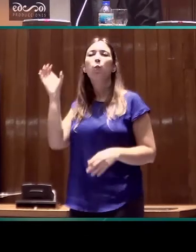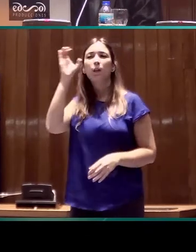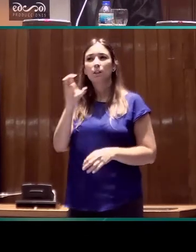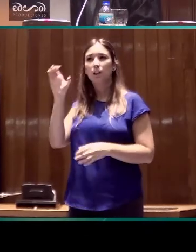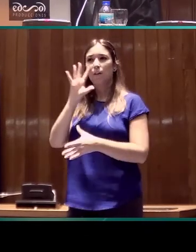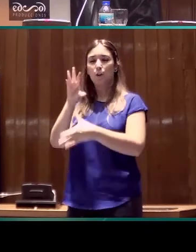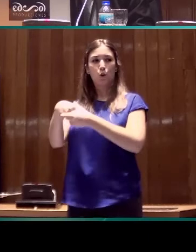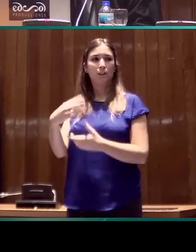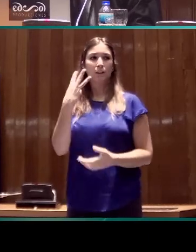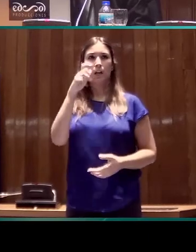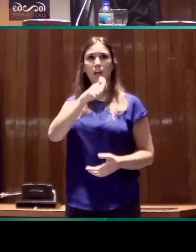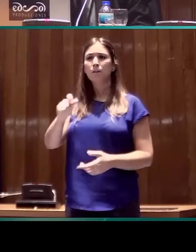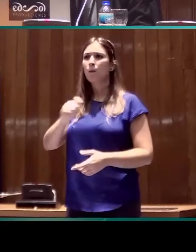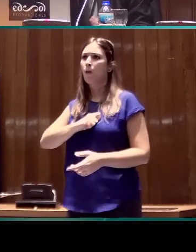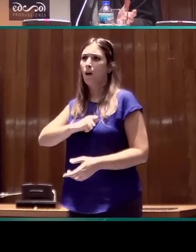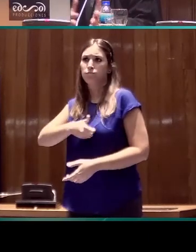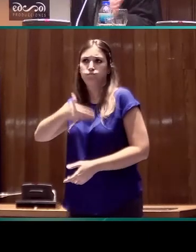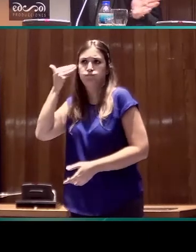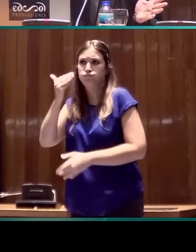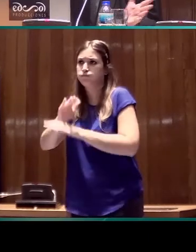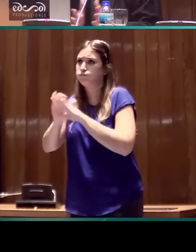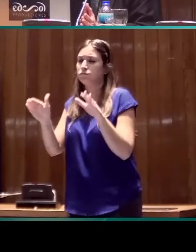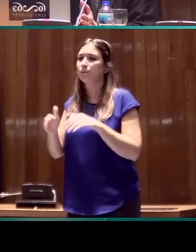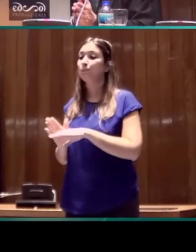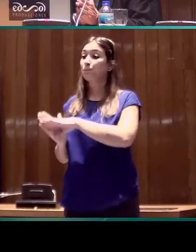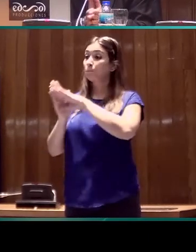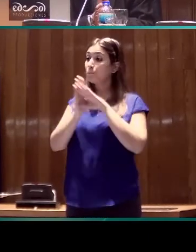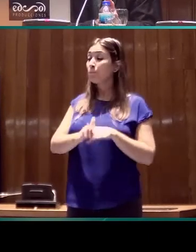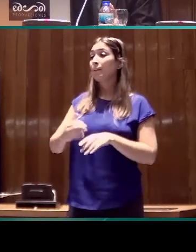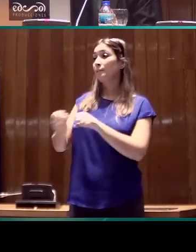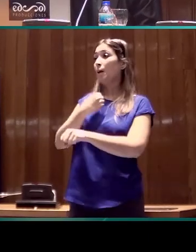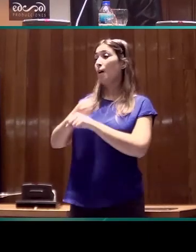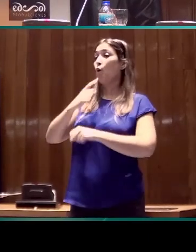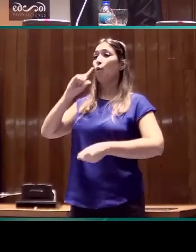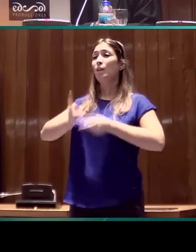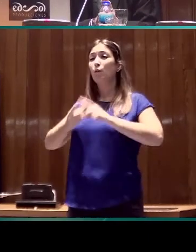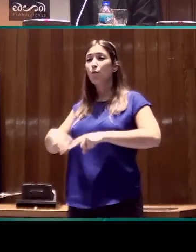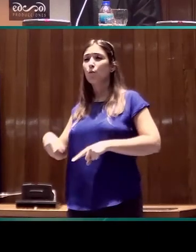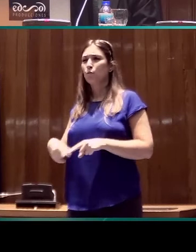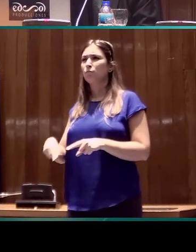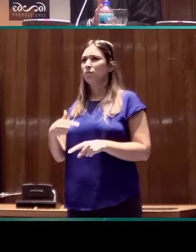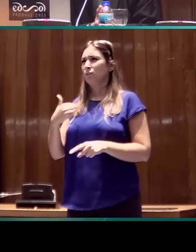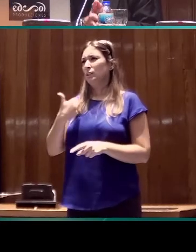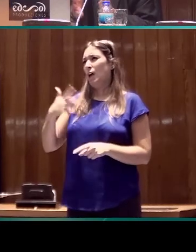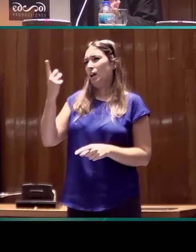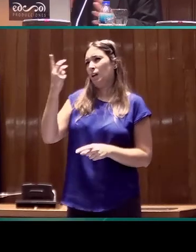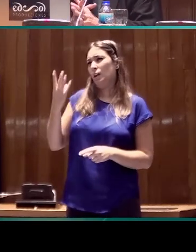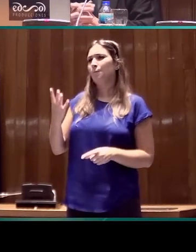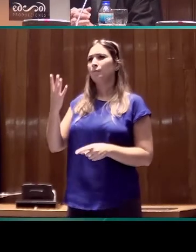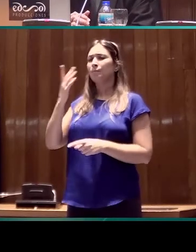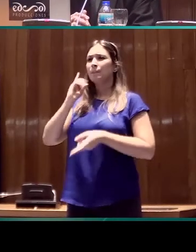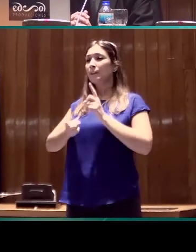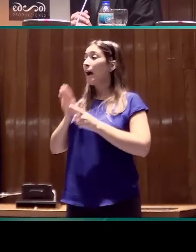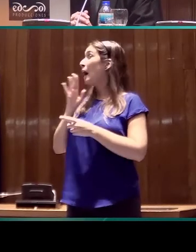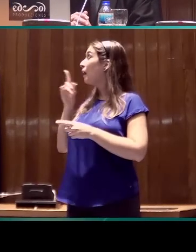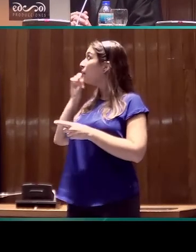verdad, que nos llena de orgullo. En cuanto a la dirección de trabajo, pues evidentemente hemos dirigido distintos trips. Yo he destacado aquí